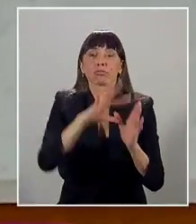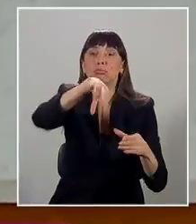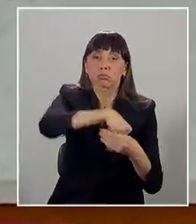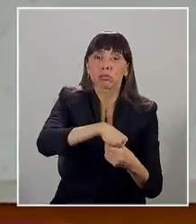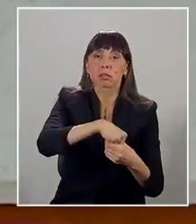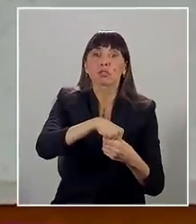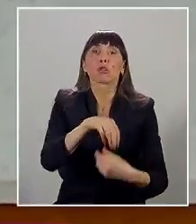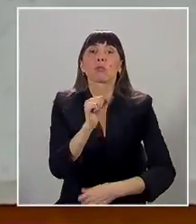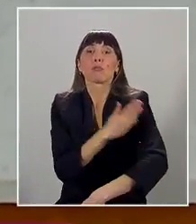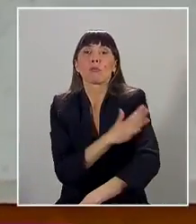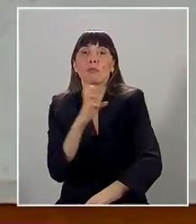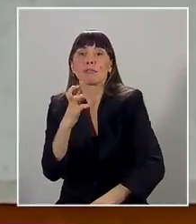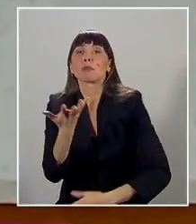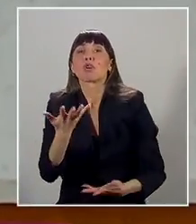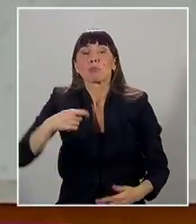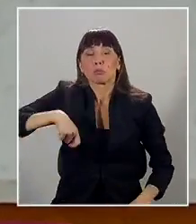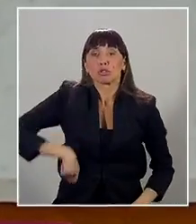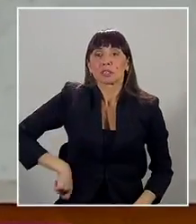y de seguridad social.